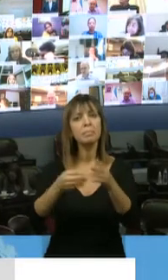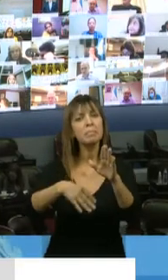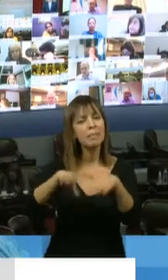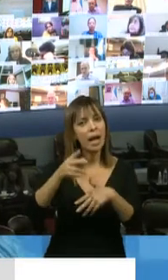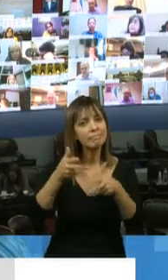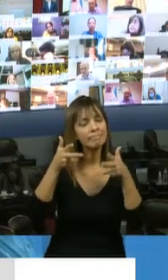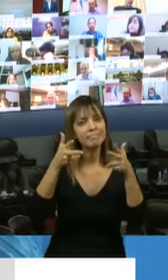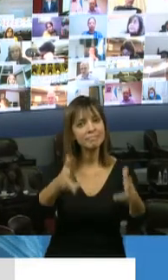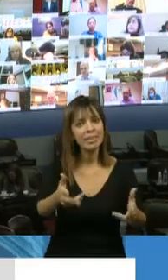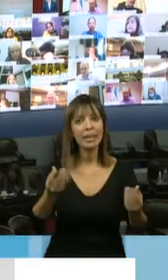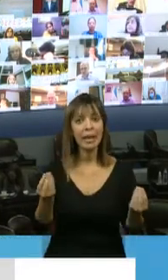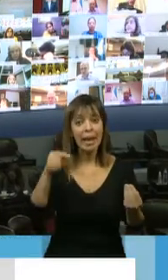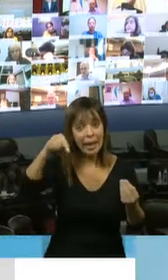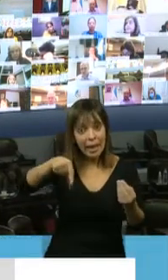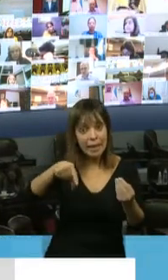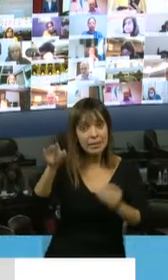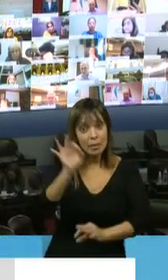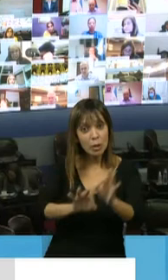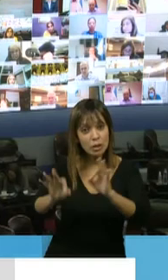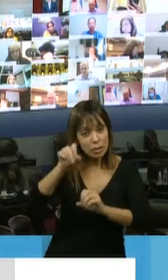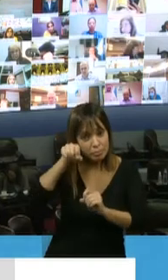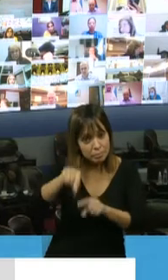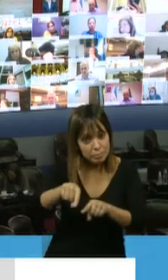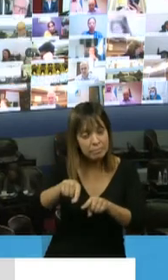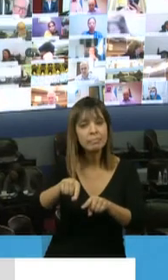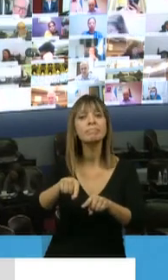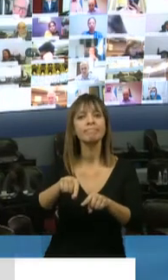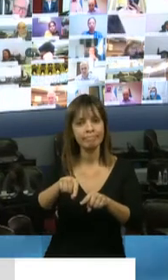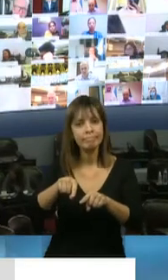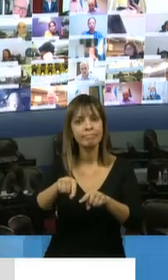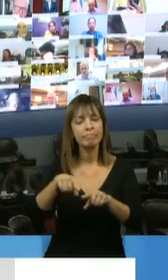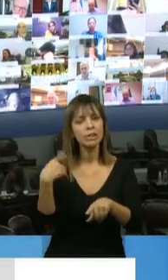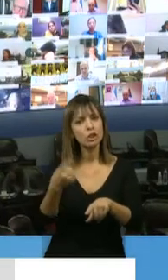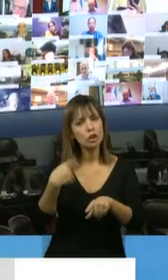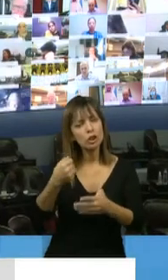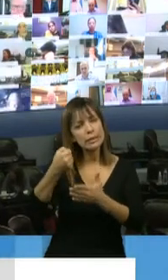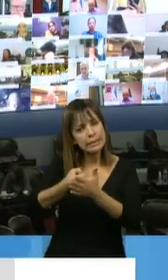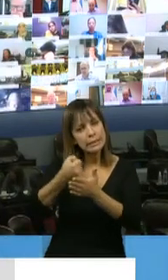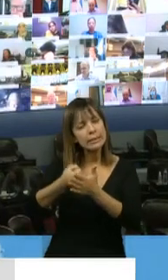decirles que este proyecto en particular que estamos tratando